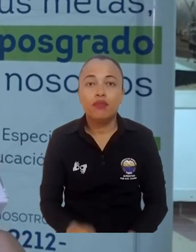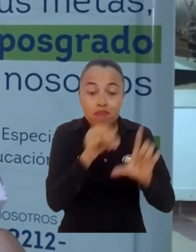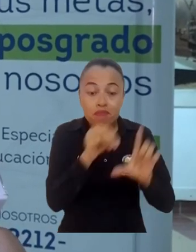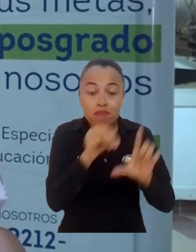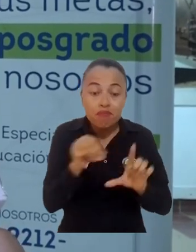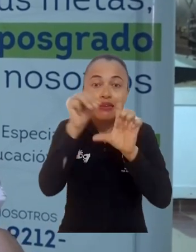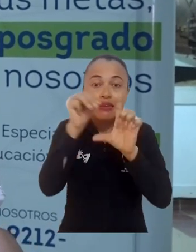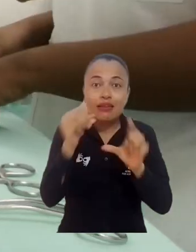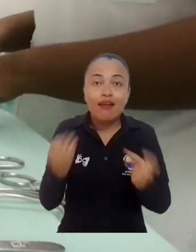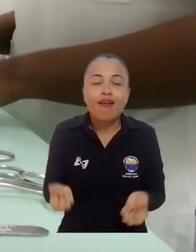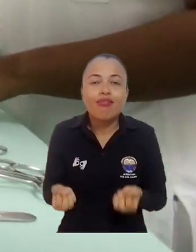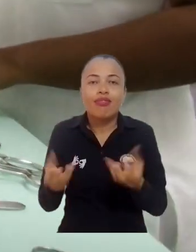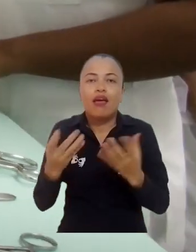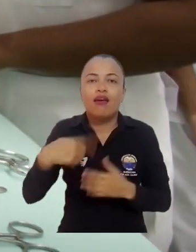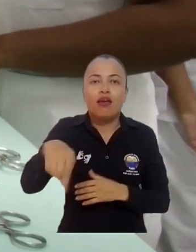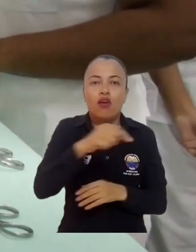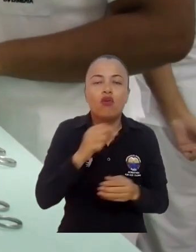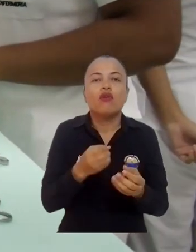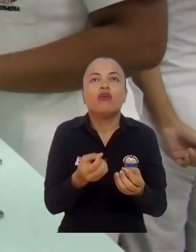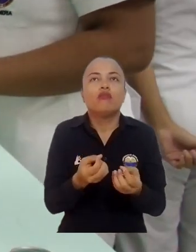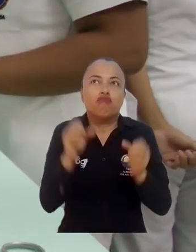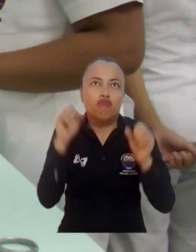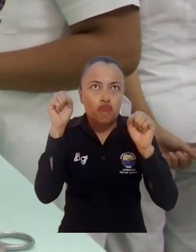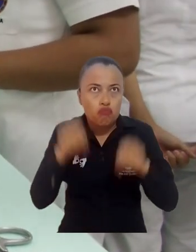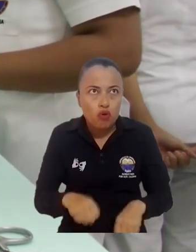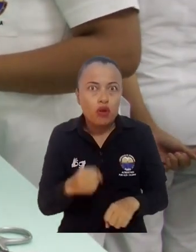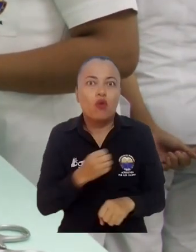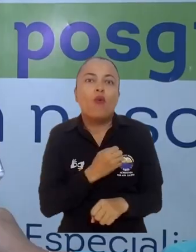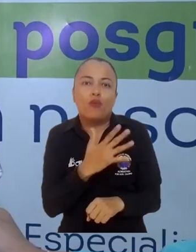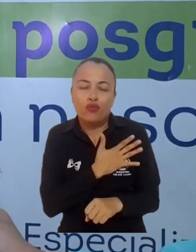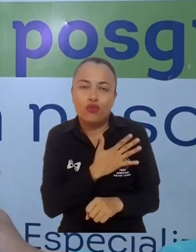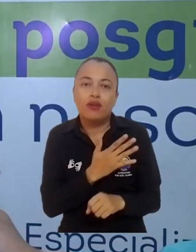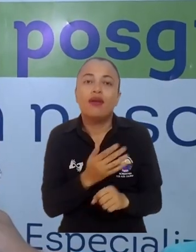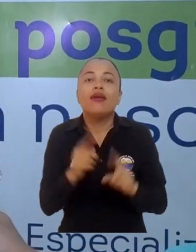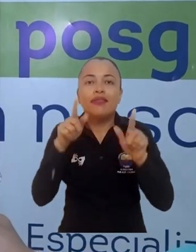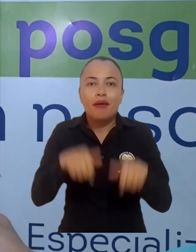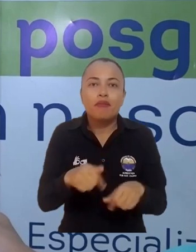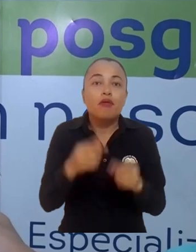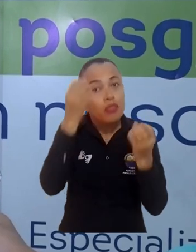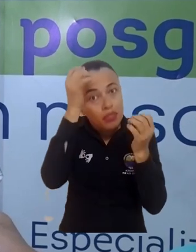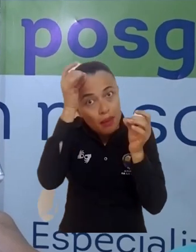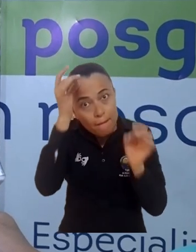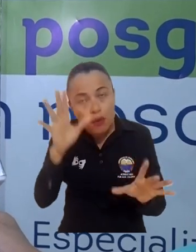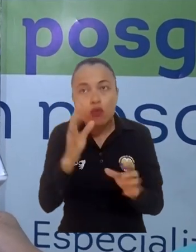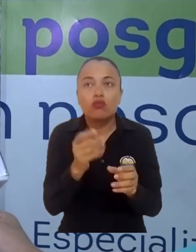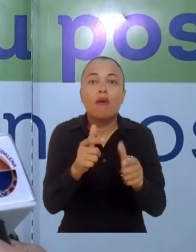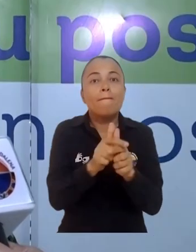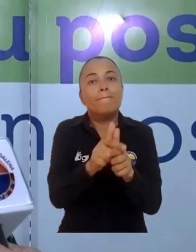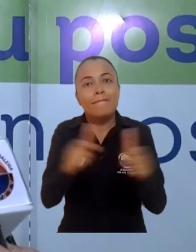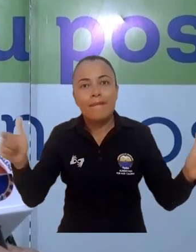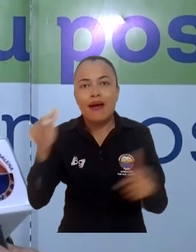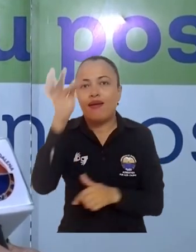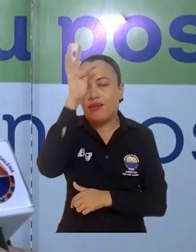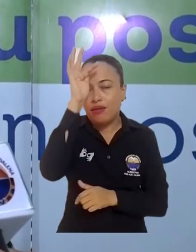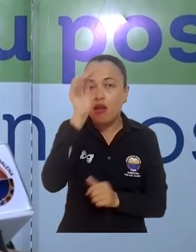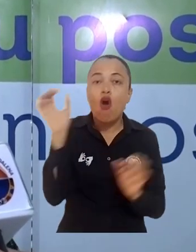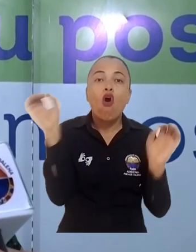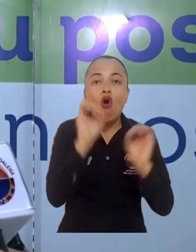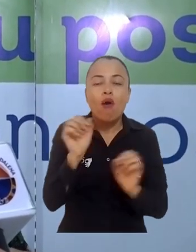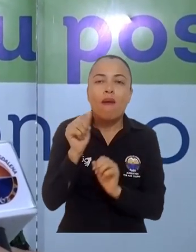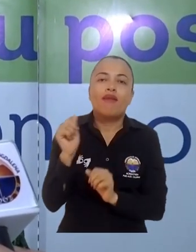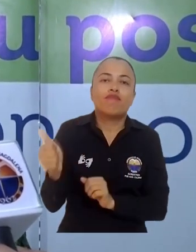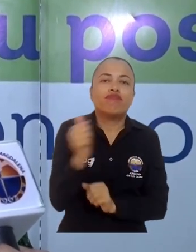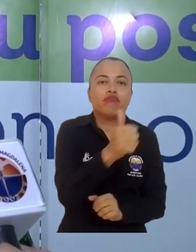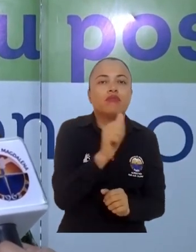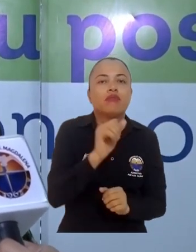crecer, de hacer empresa. Con esta maestría va a generar también como una mayor oferta y va a traer más clínicas,